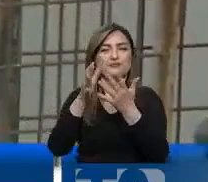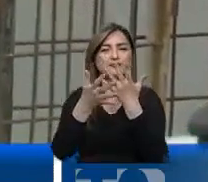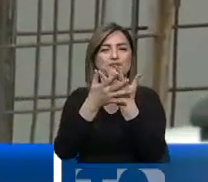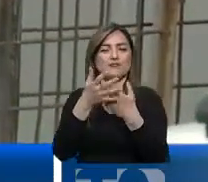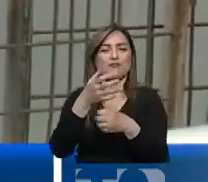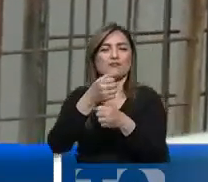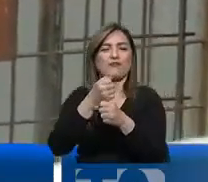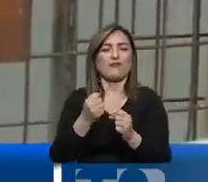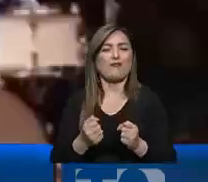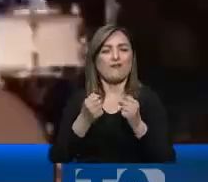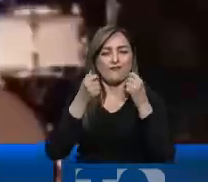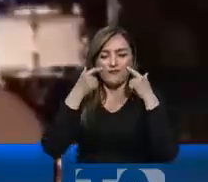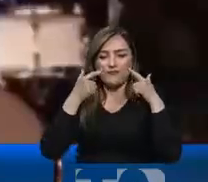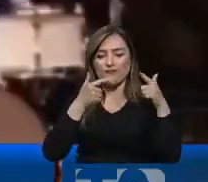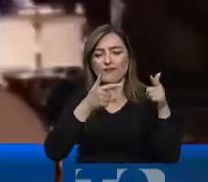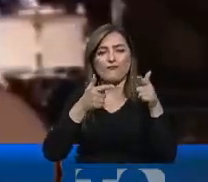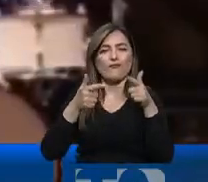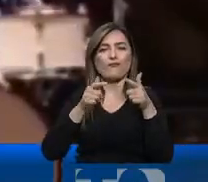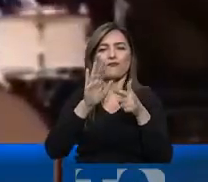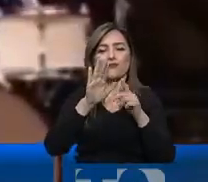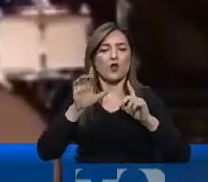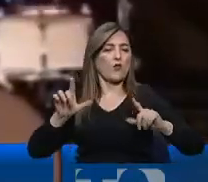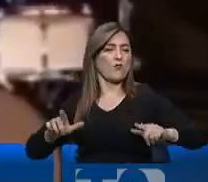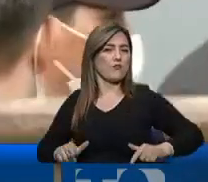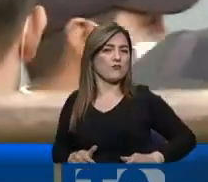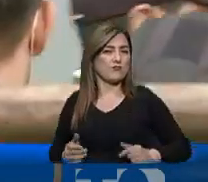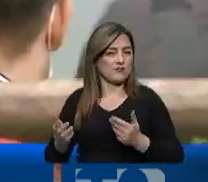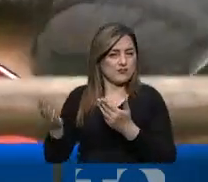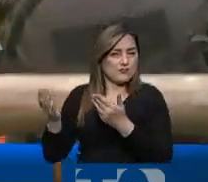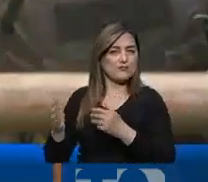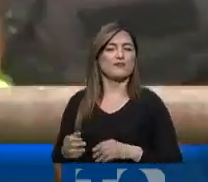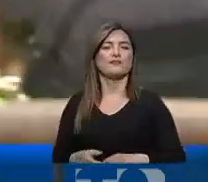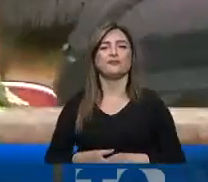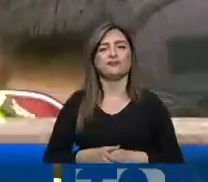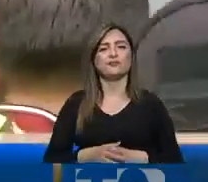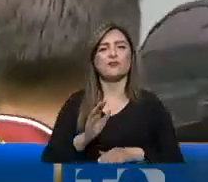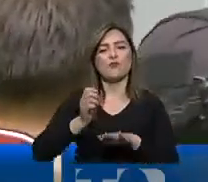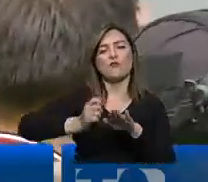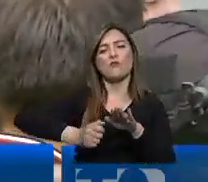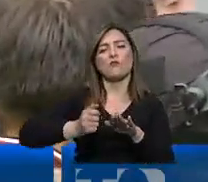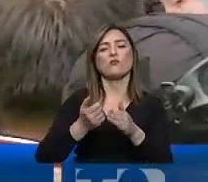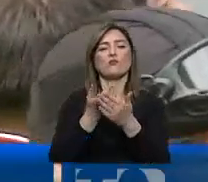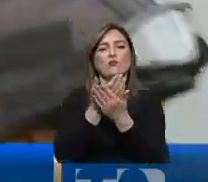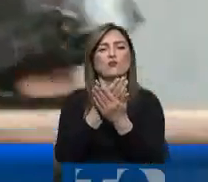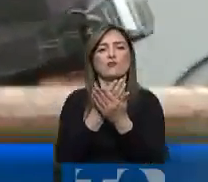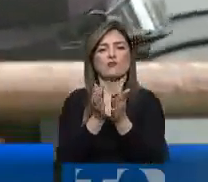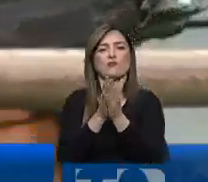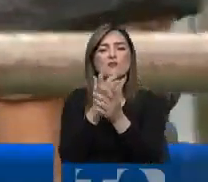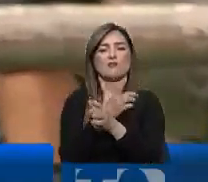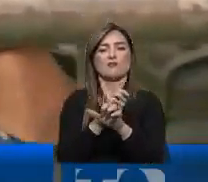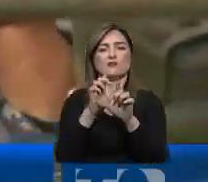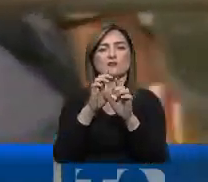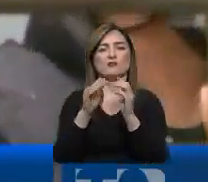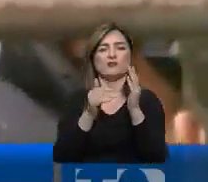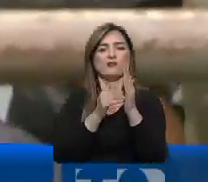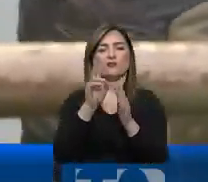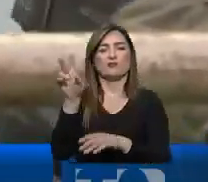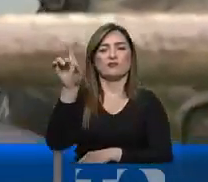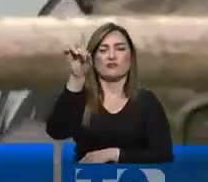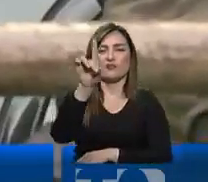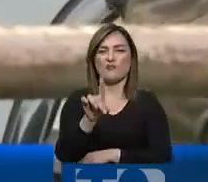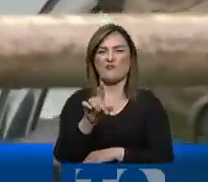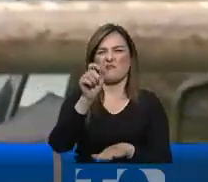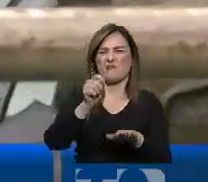seguridad y que estén vigilantes del estado de salud de Daniel Salcedo. Su defensa presentó el habeas corpus contra los 21